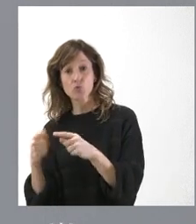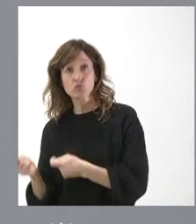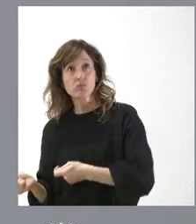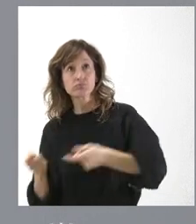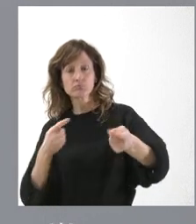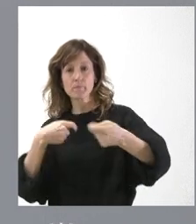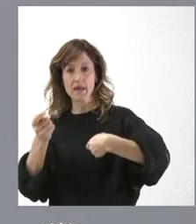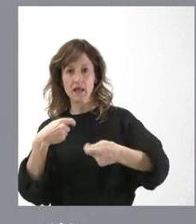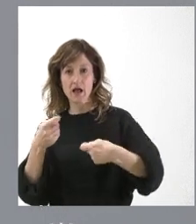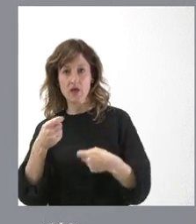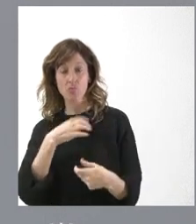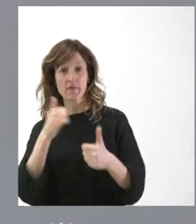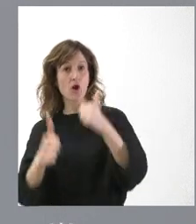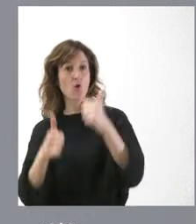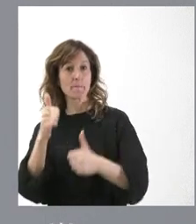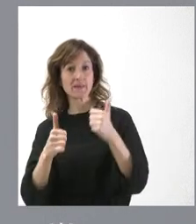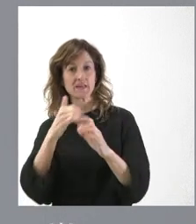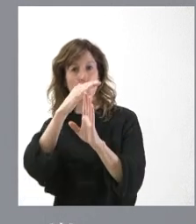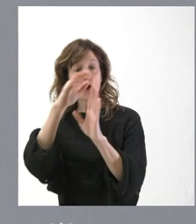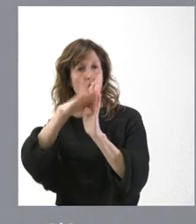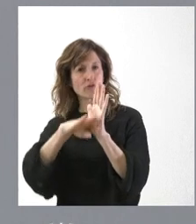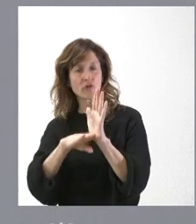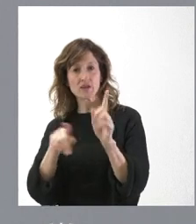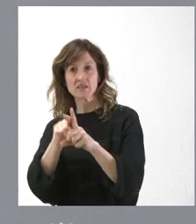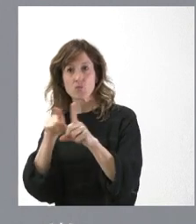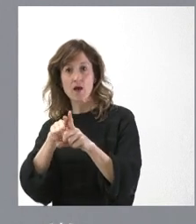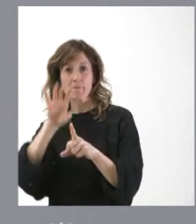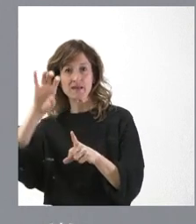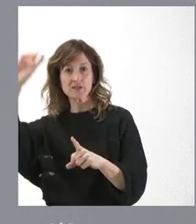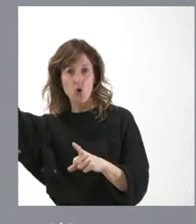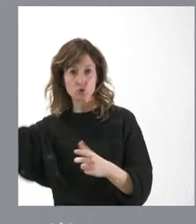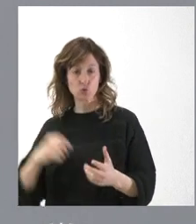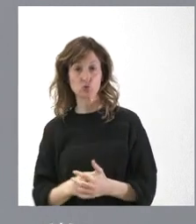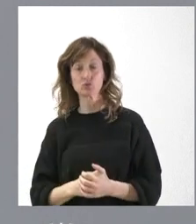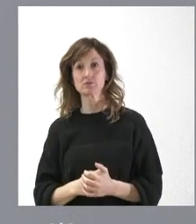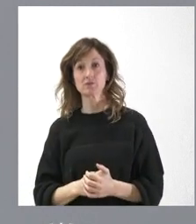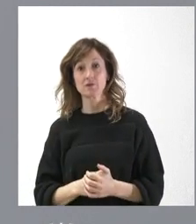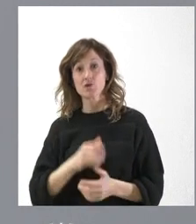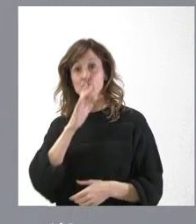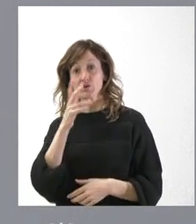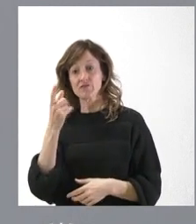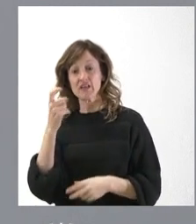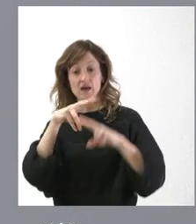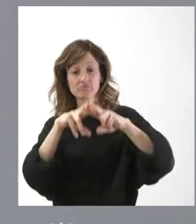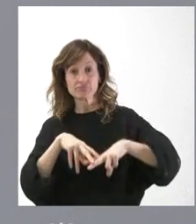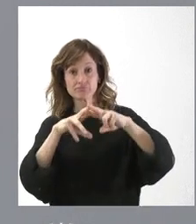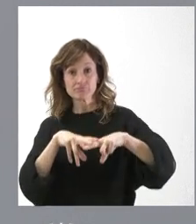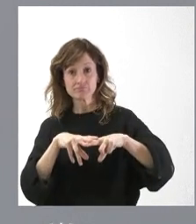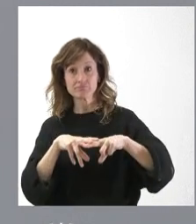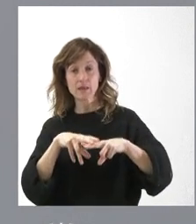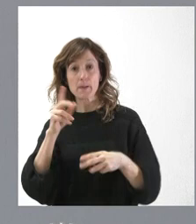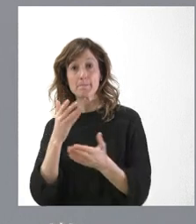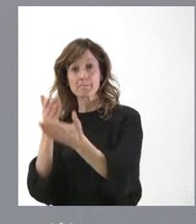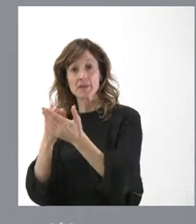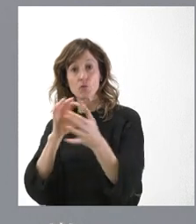mercado, que puedan competir en las mismas condiciones que países terceros. Y, para eso, tendremos que revisar y pedimos a la Unión